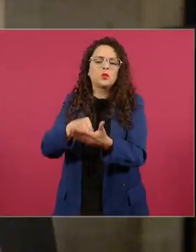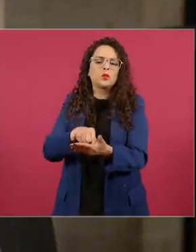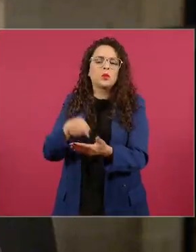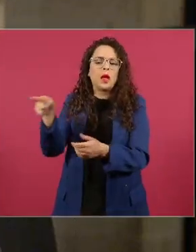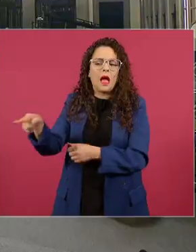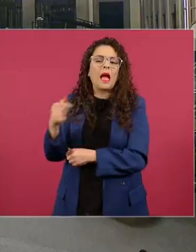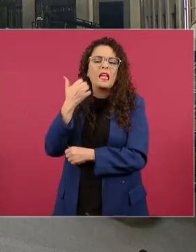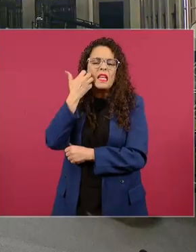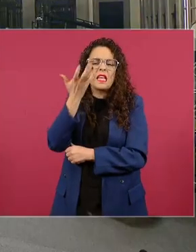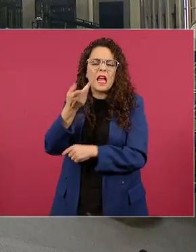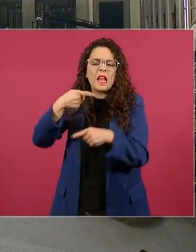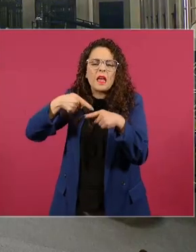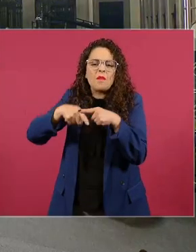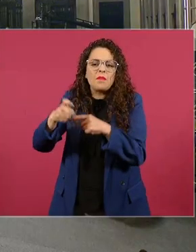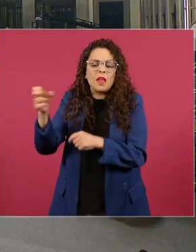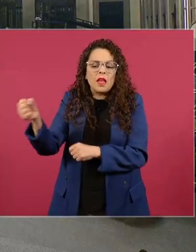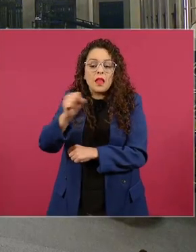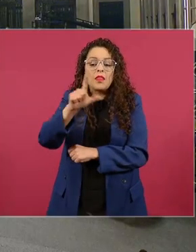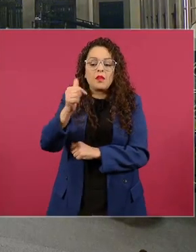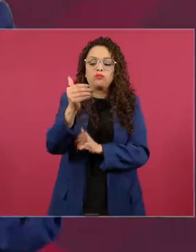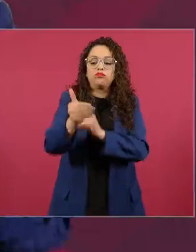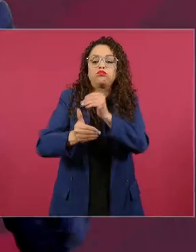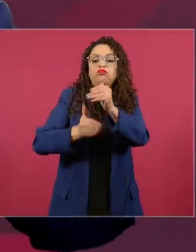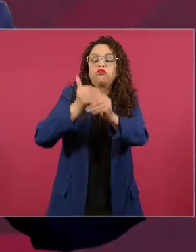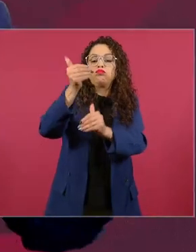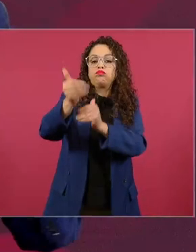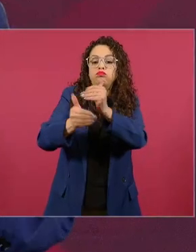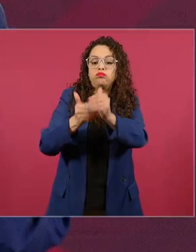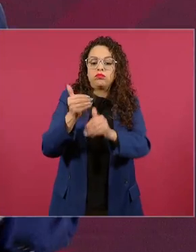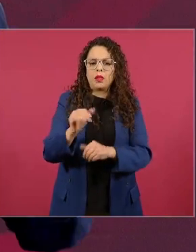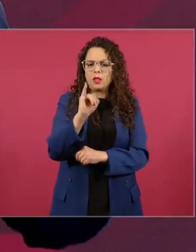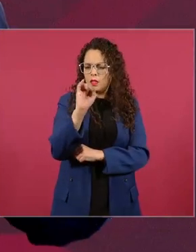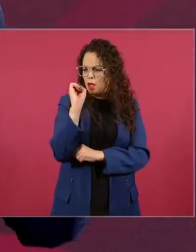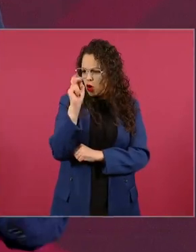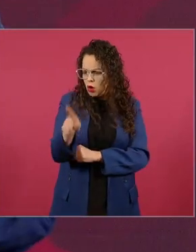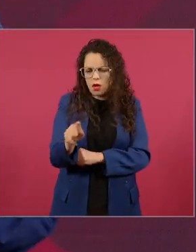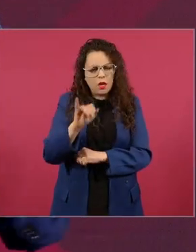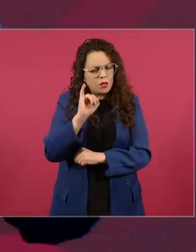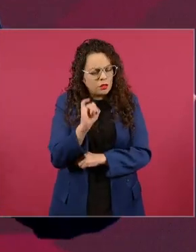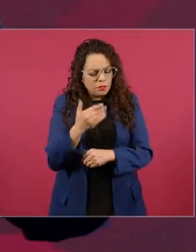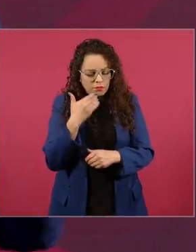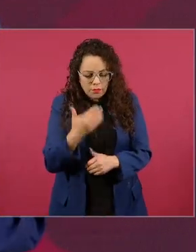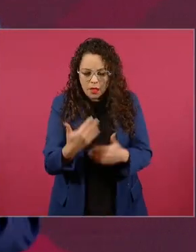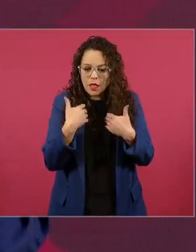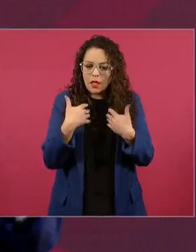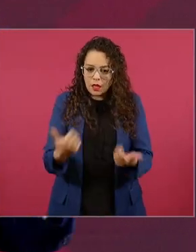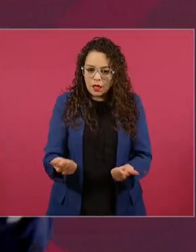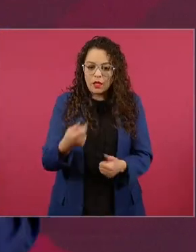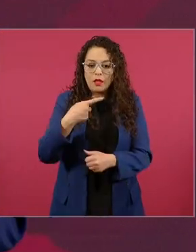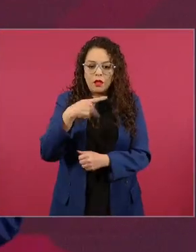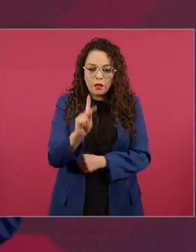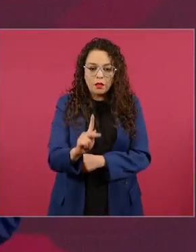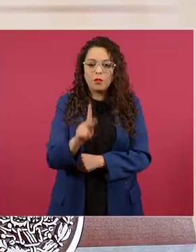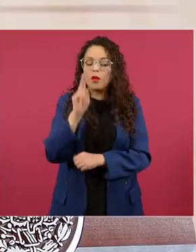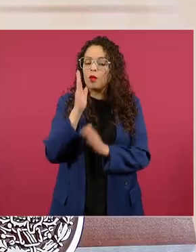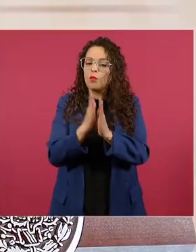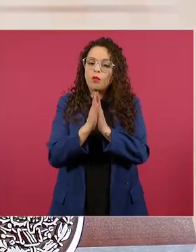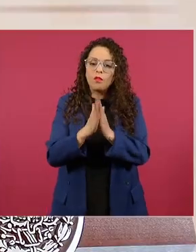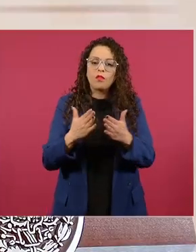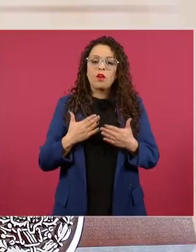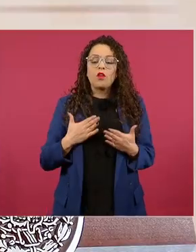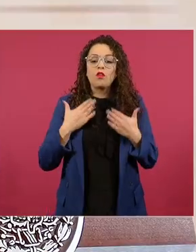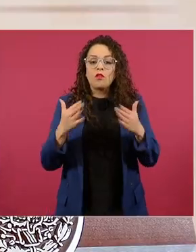si ya está hasta ahí pero si tienen derecho todos y dejar que el pueblo decida